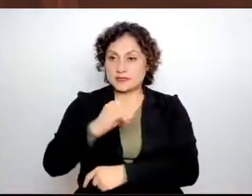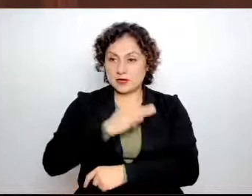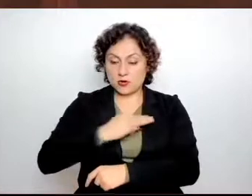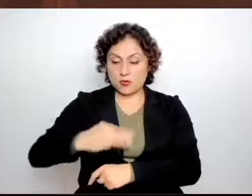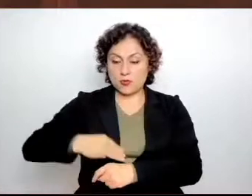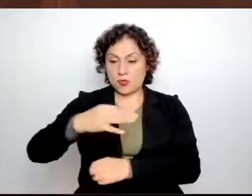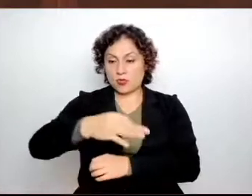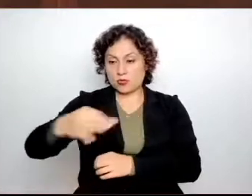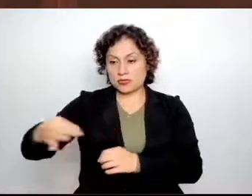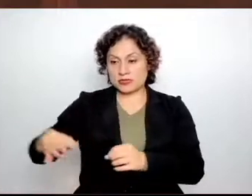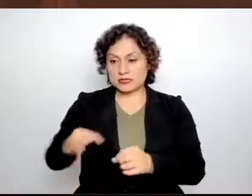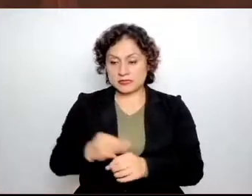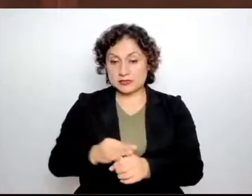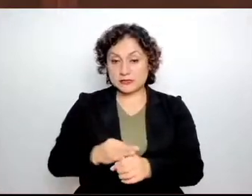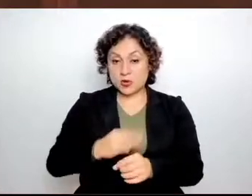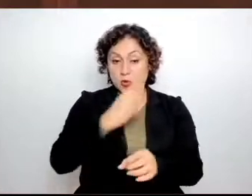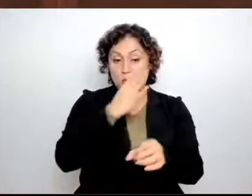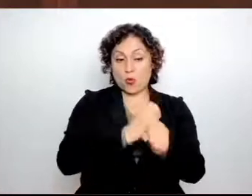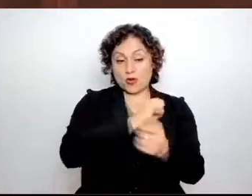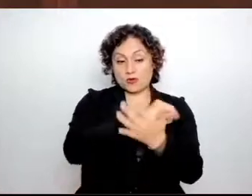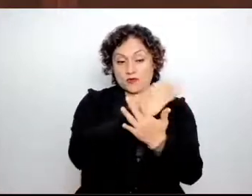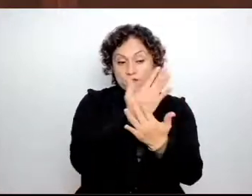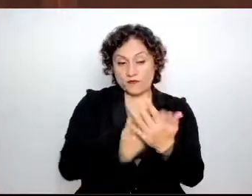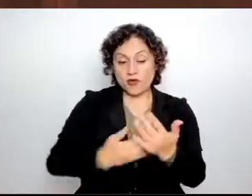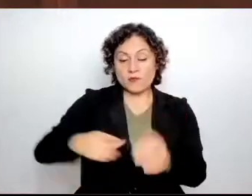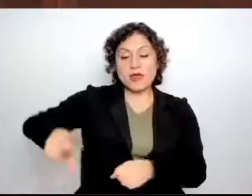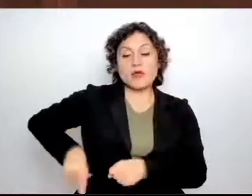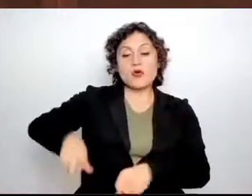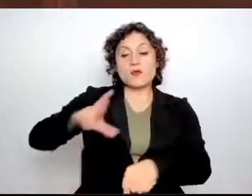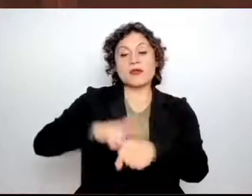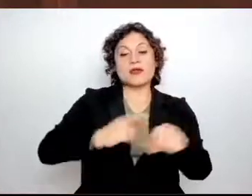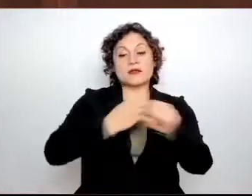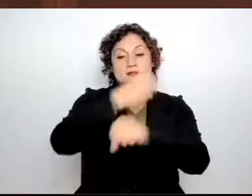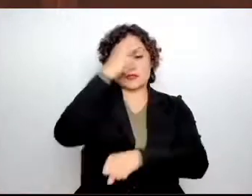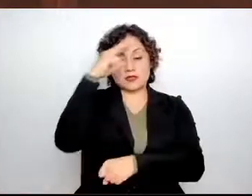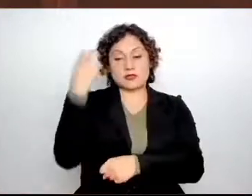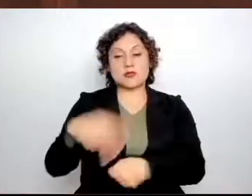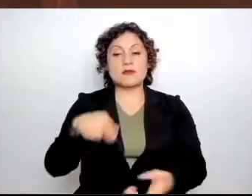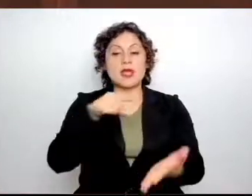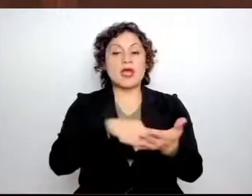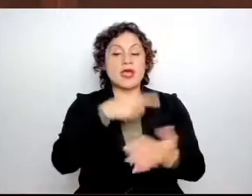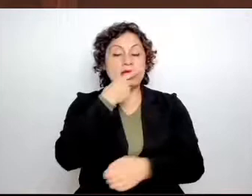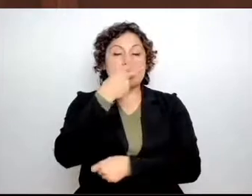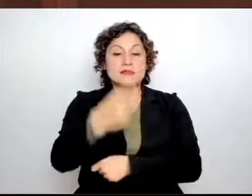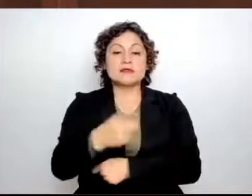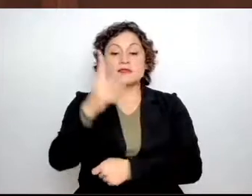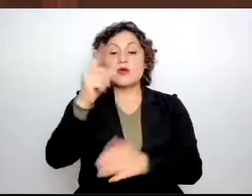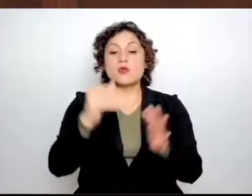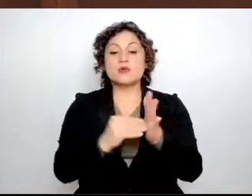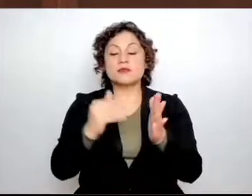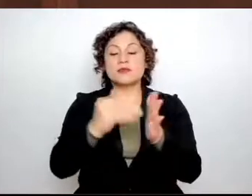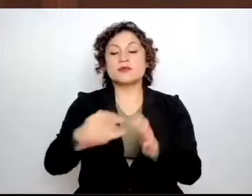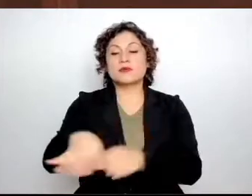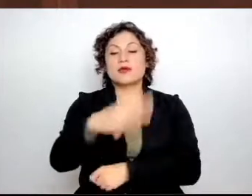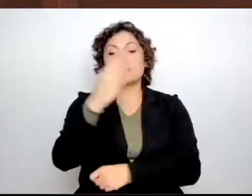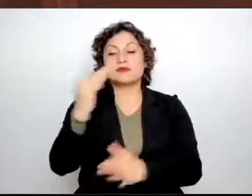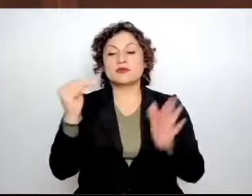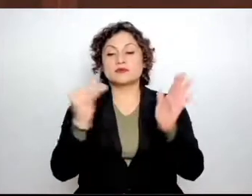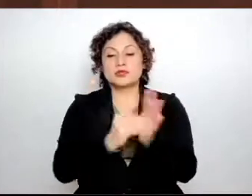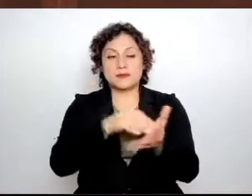del Gobernador del Estado de México, informa que se realizó la entrega de más de un millón 14 mil canastas